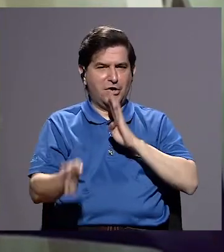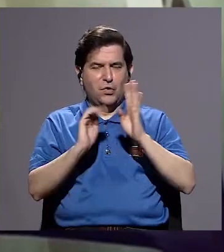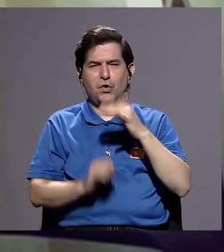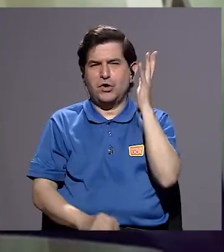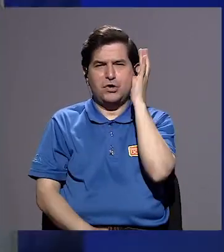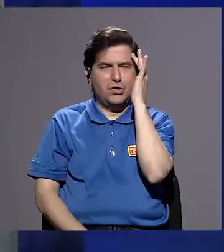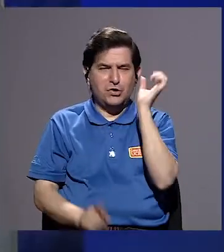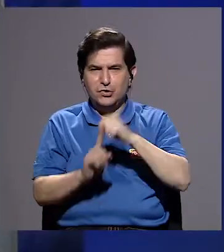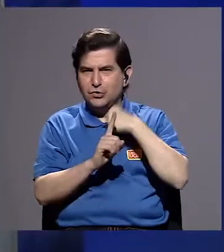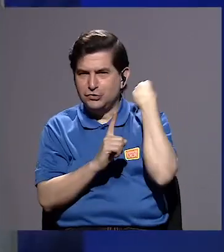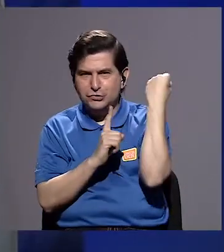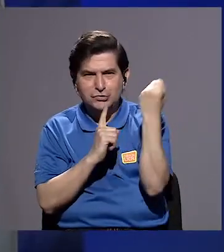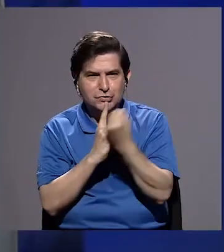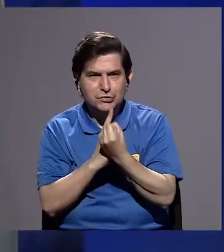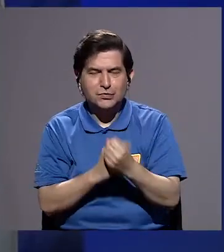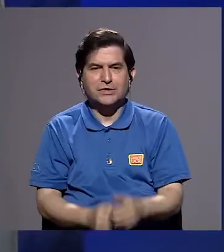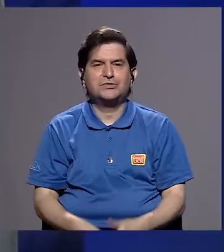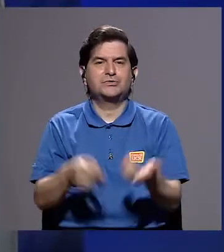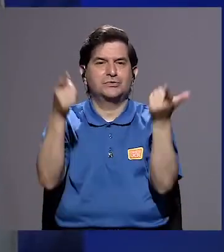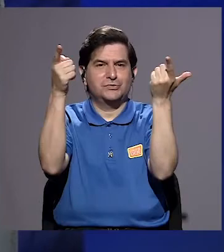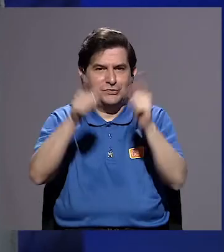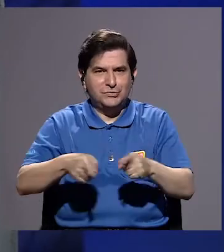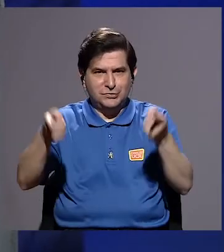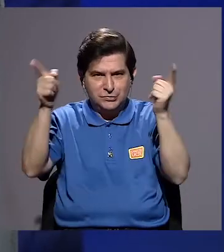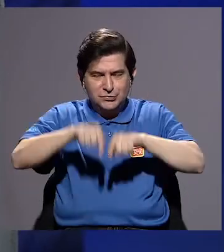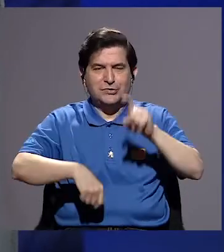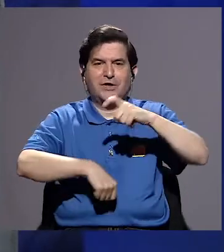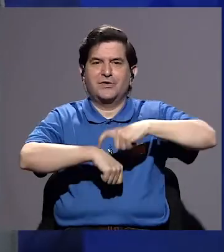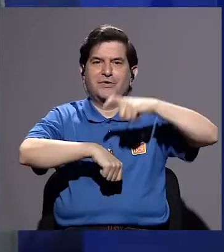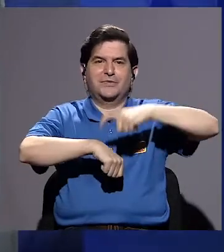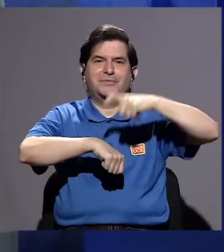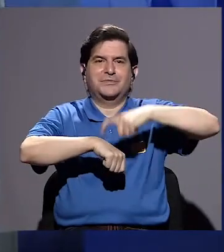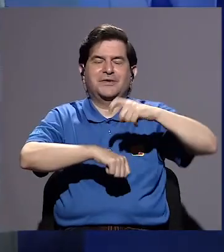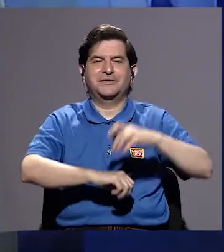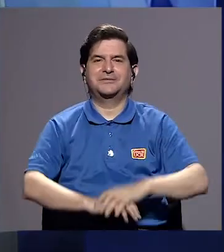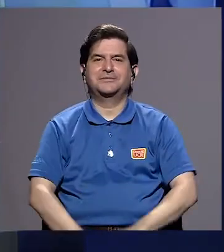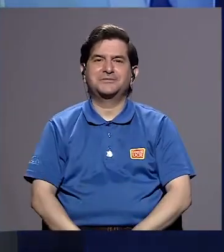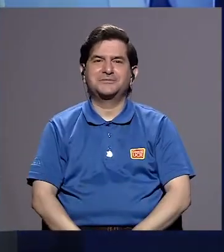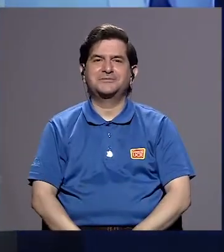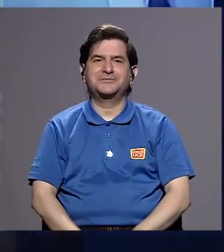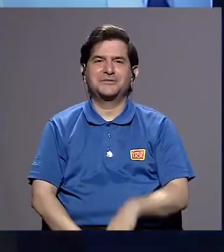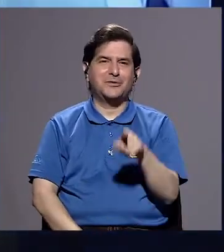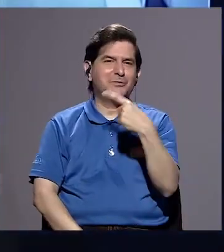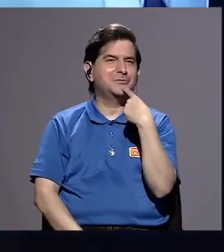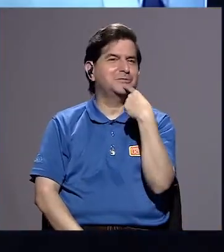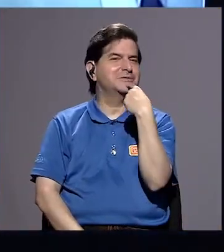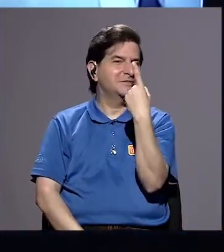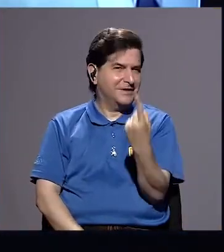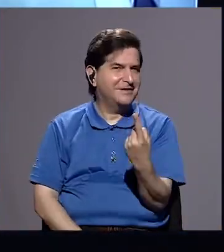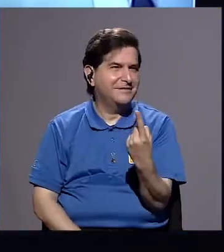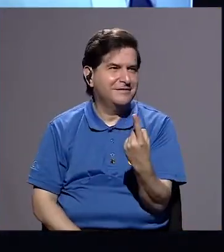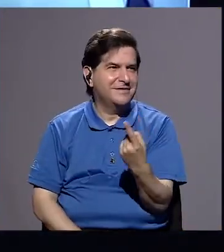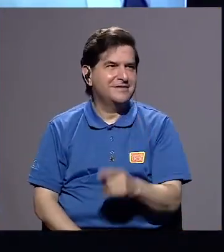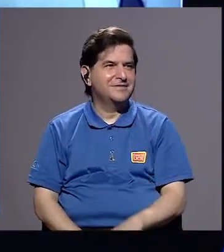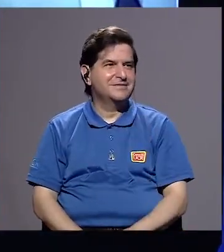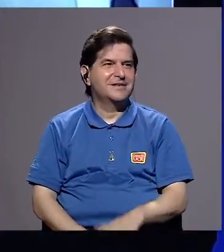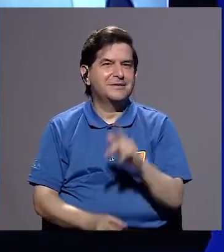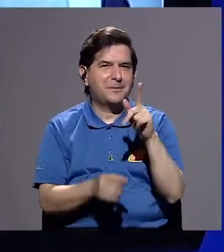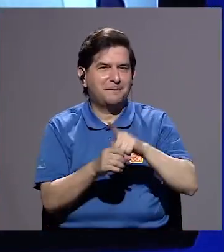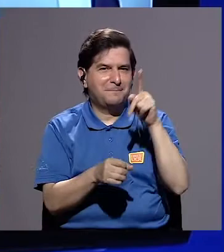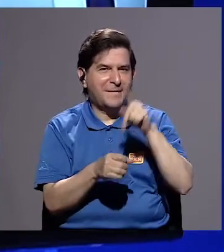preocupada por la situación que se estaba viviendo en esos momentos. Usted nos refiere que